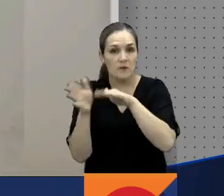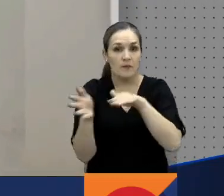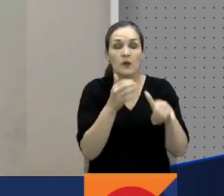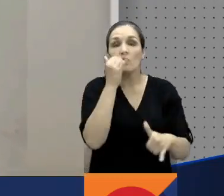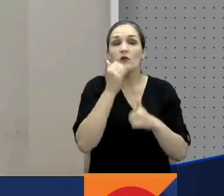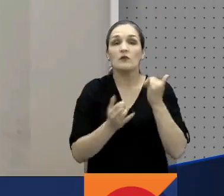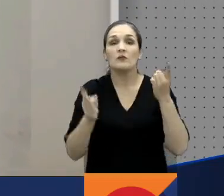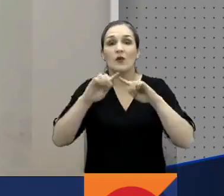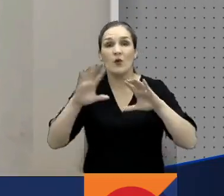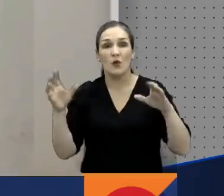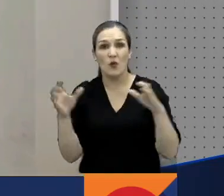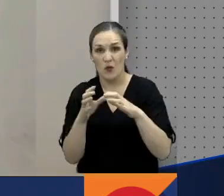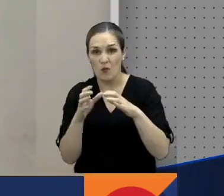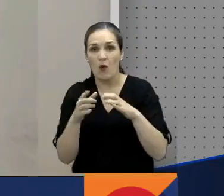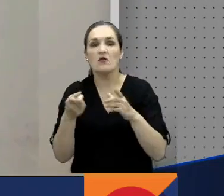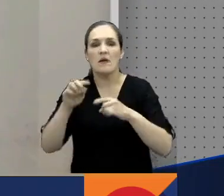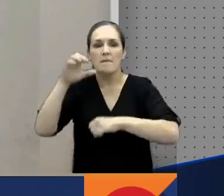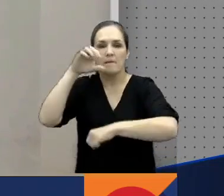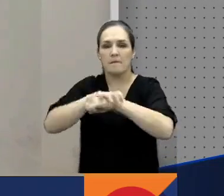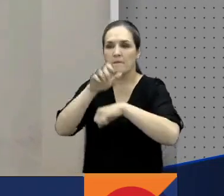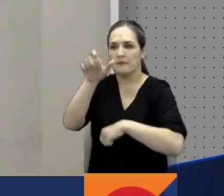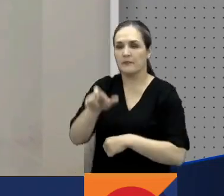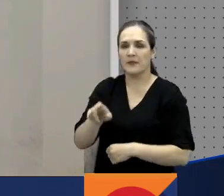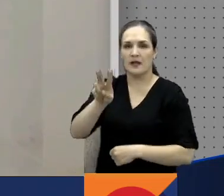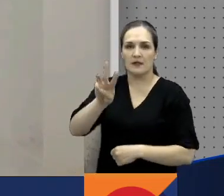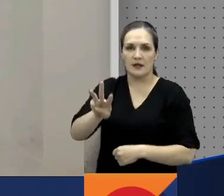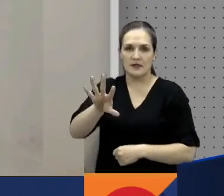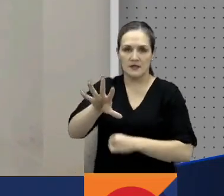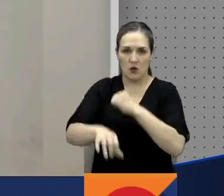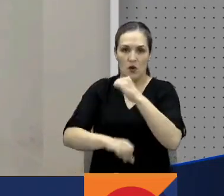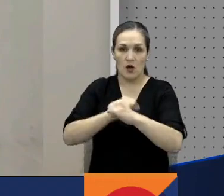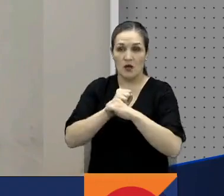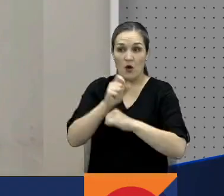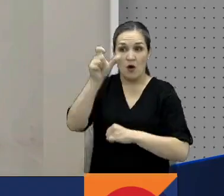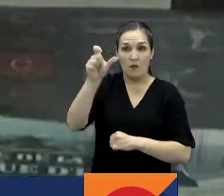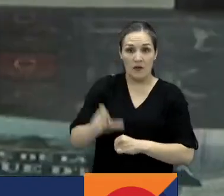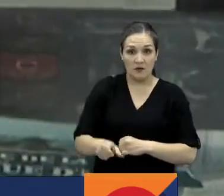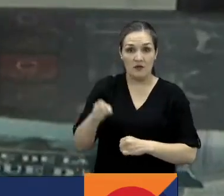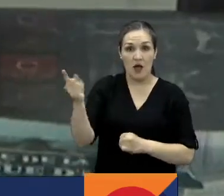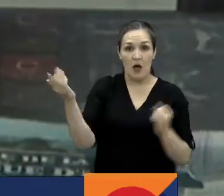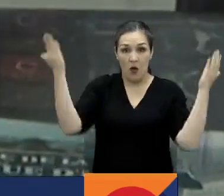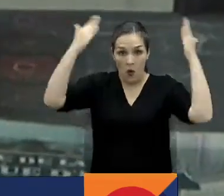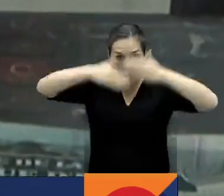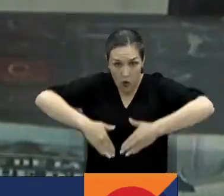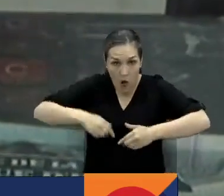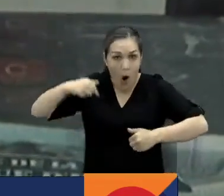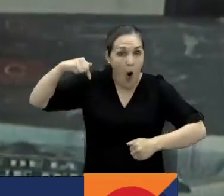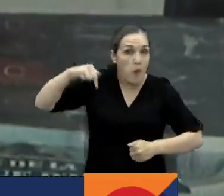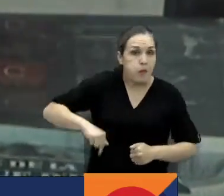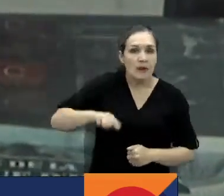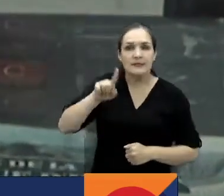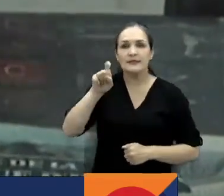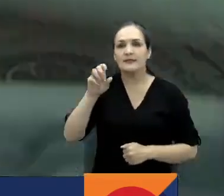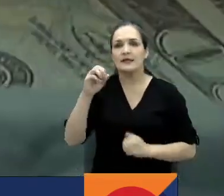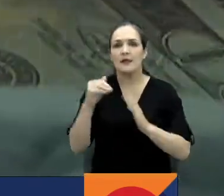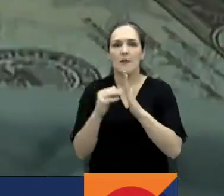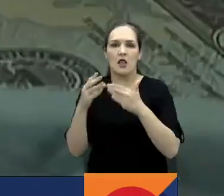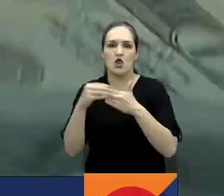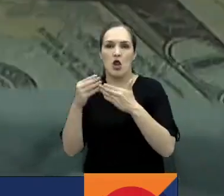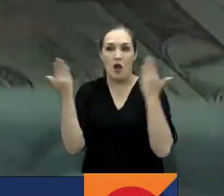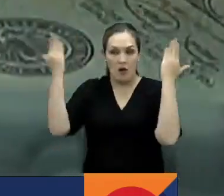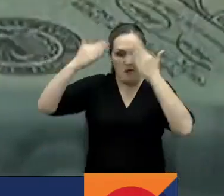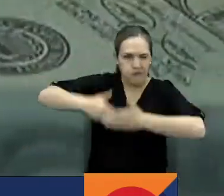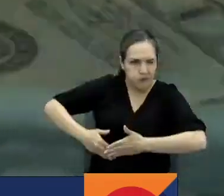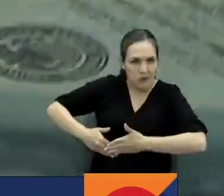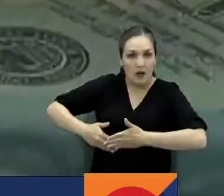el grupo antinarcóticos capturó a un hombre de 35 años que tenía oculta en sus partes íntimas una suma de 60 mil dólares. El